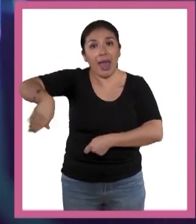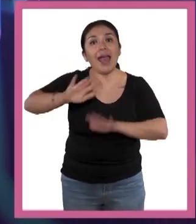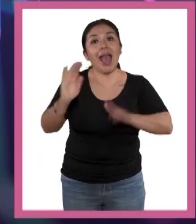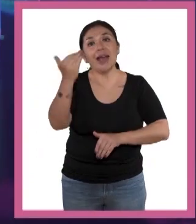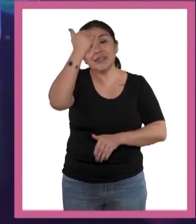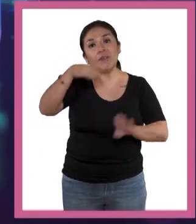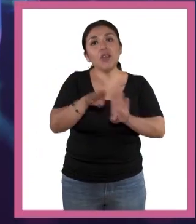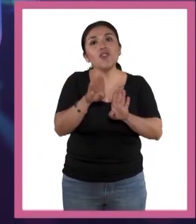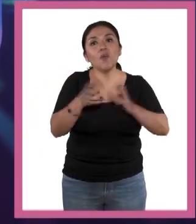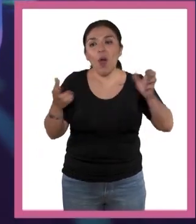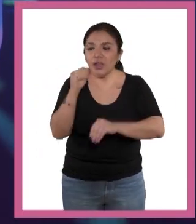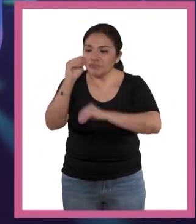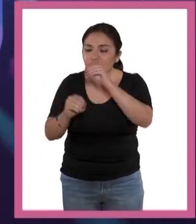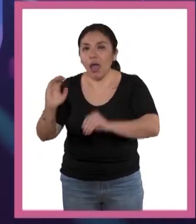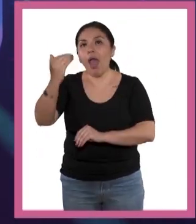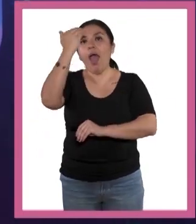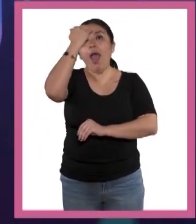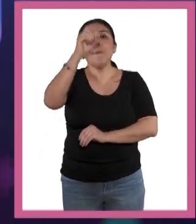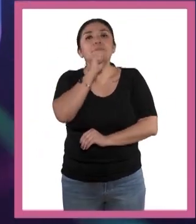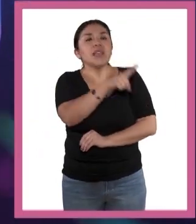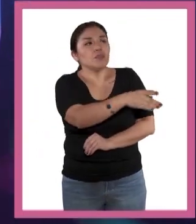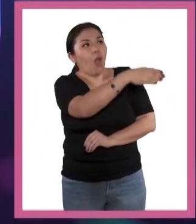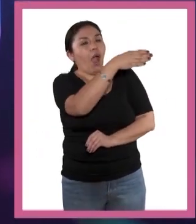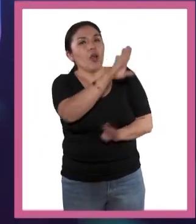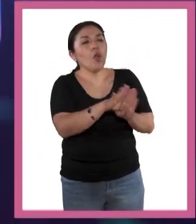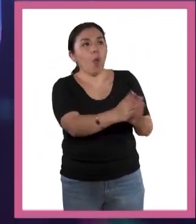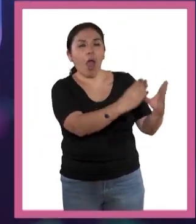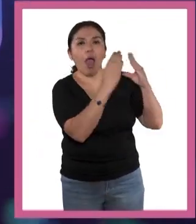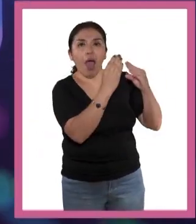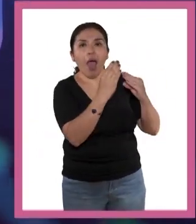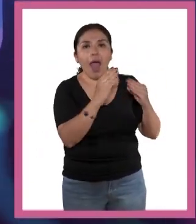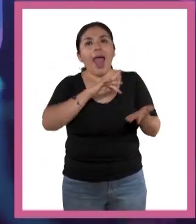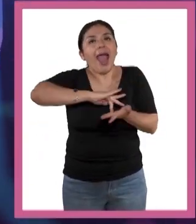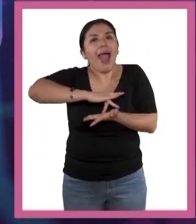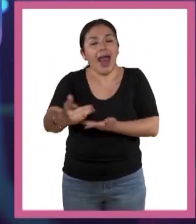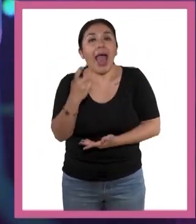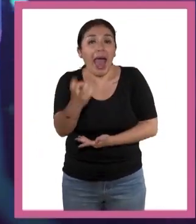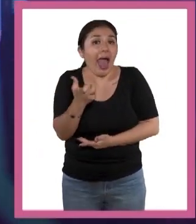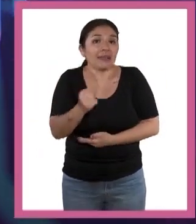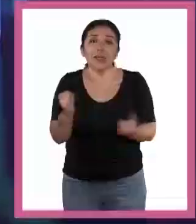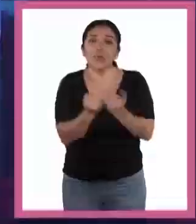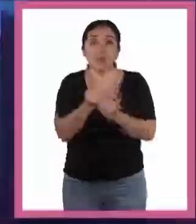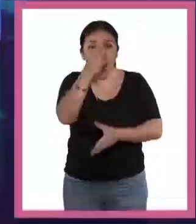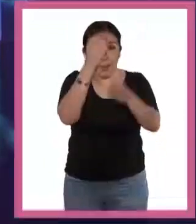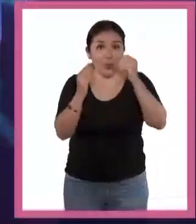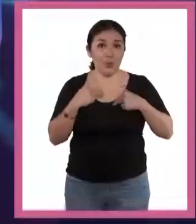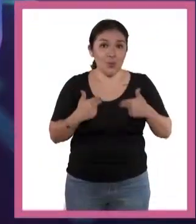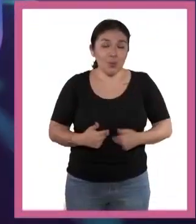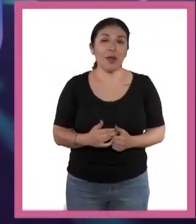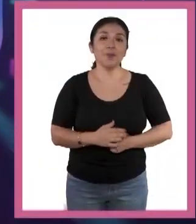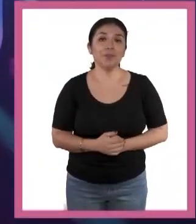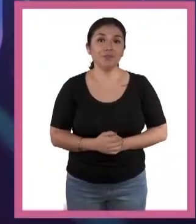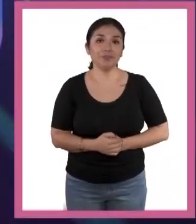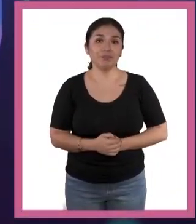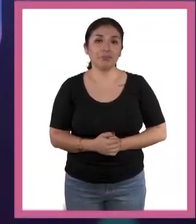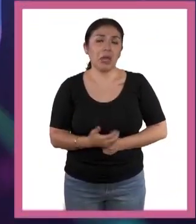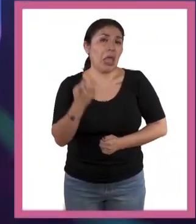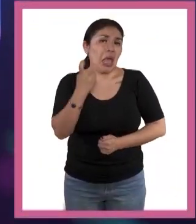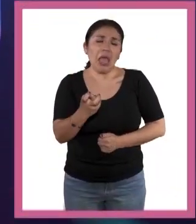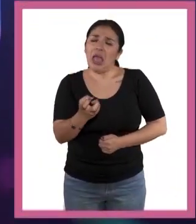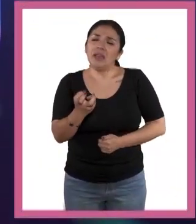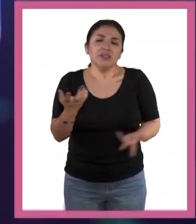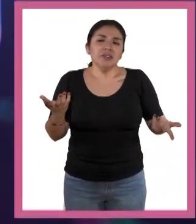ya construyen conocimiento a partir del conocimiento que ya tenían. Así es como aprendimos. Ahí estamos en casi todas.